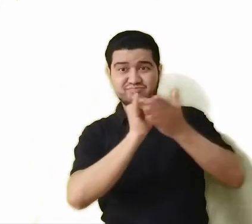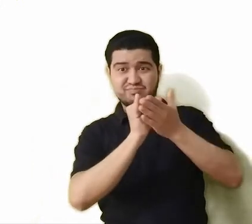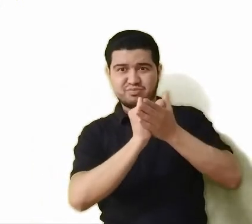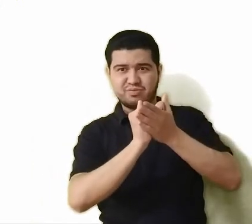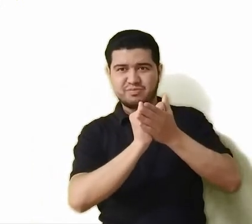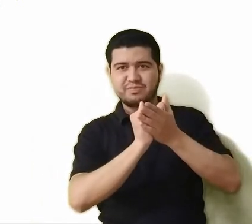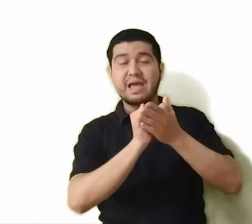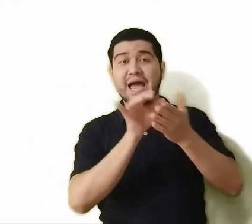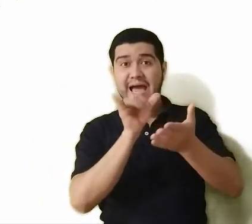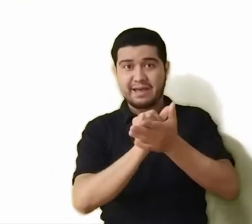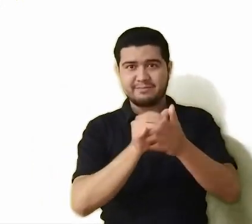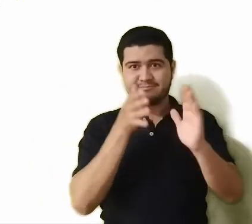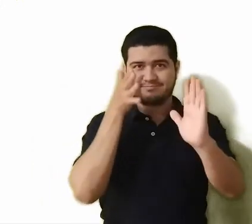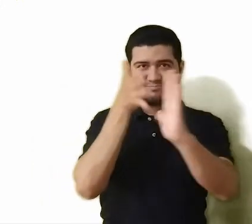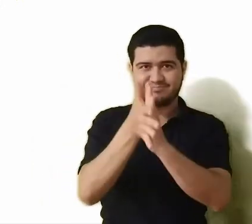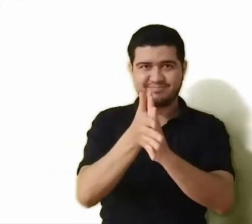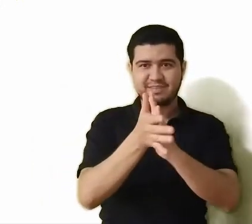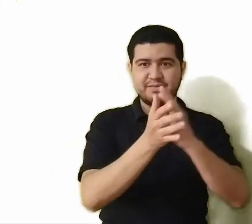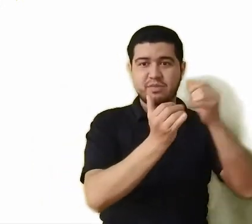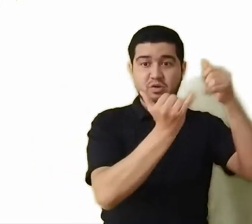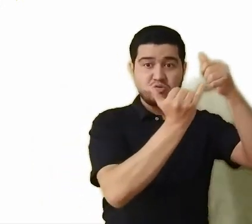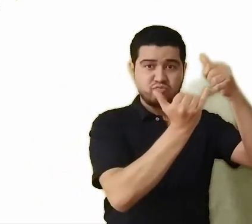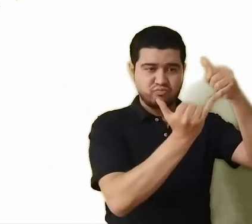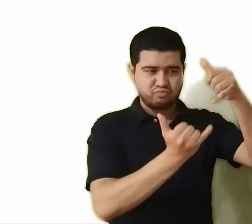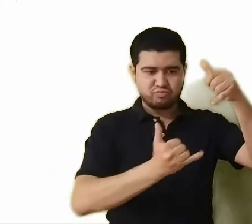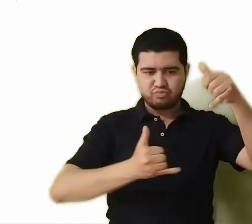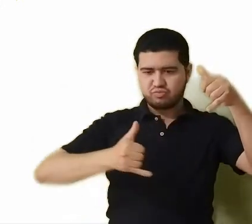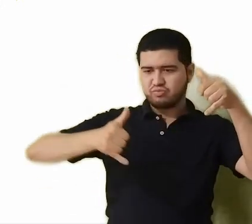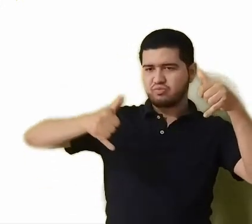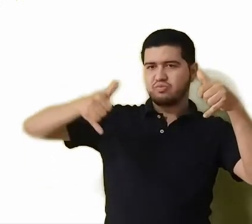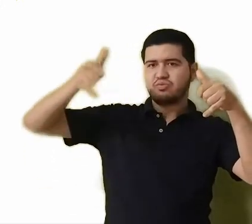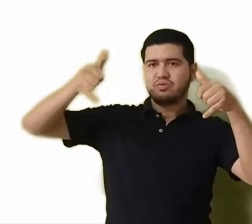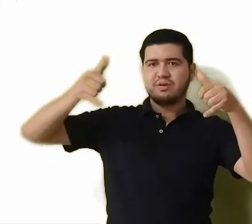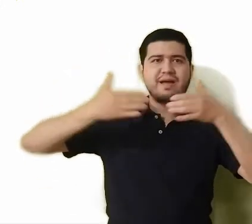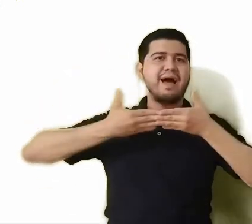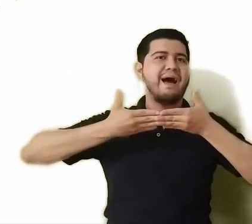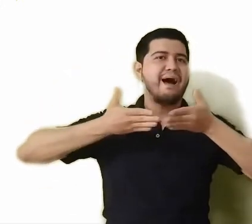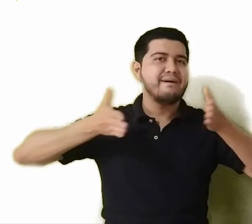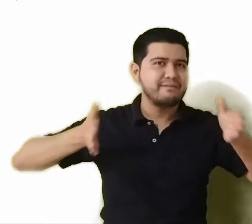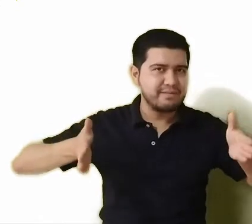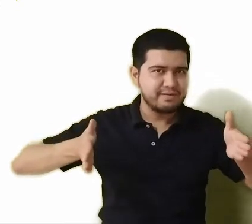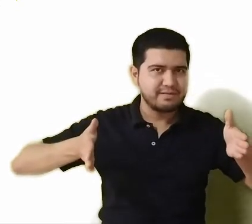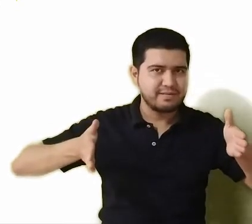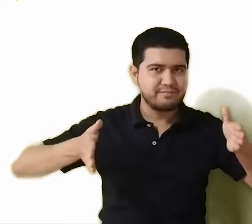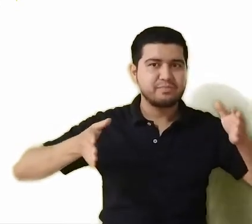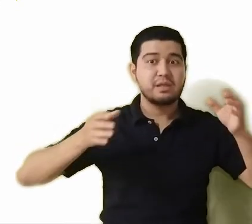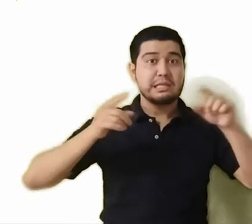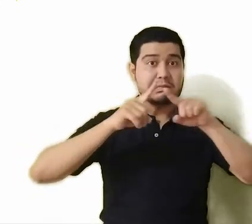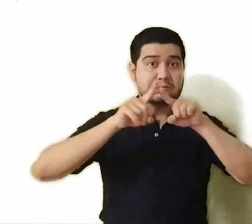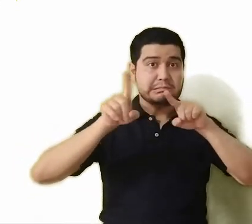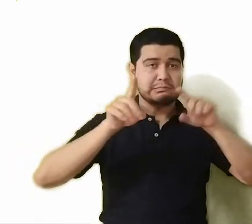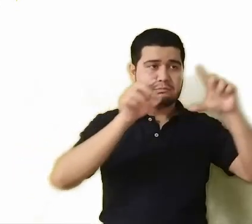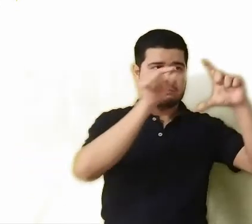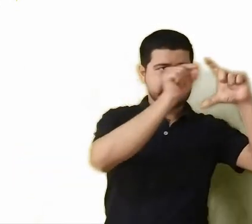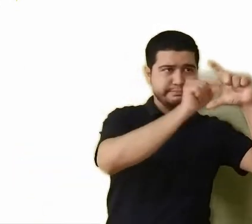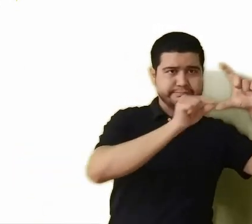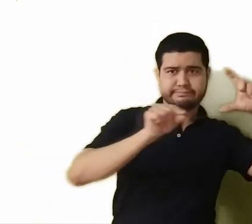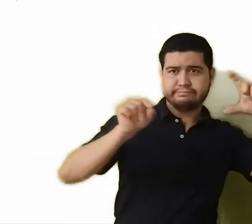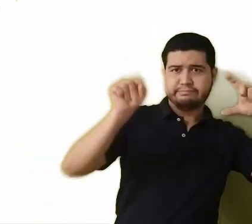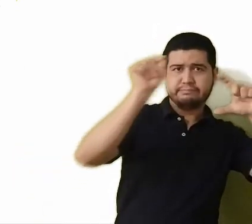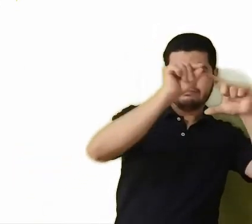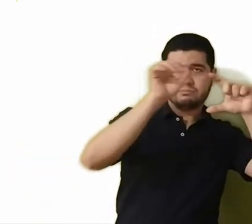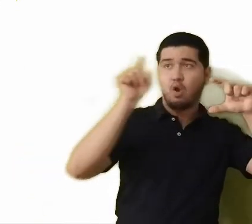puntas sueltas, como por ejemplo una elipse o una circunferencia. En la curva abierta las